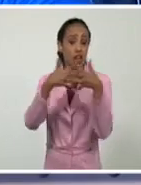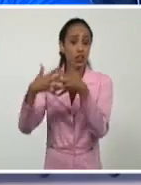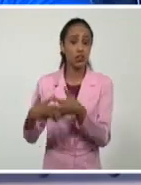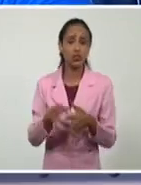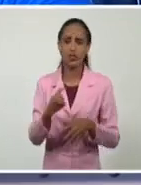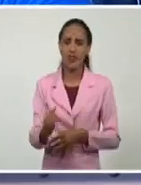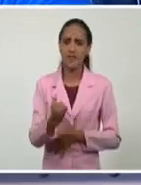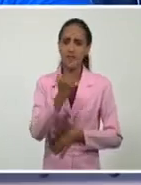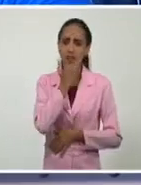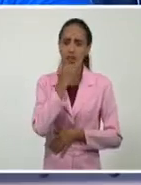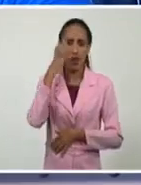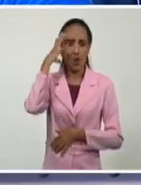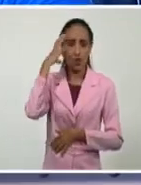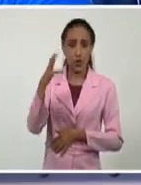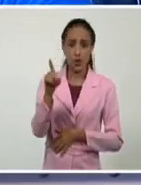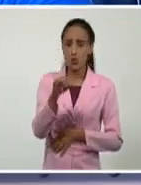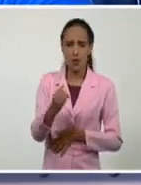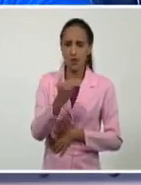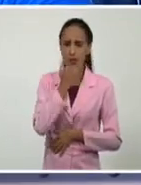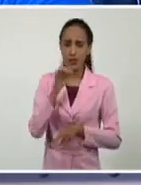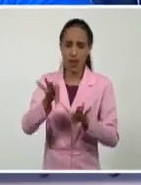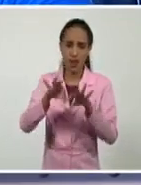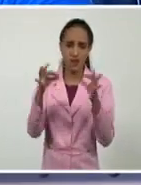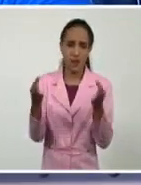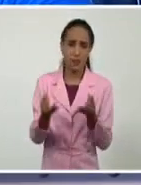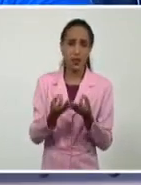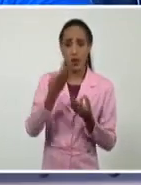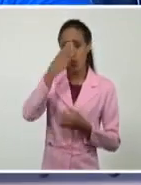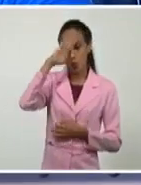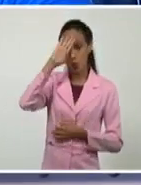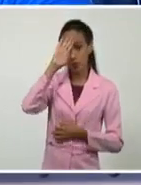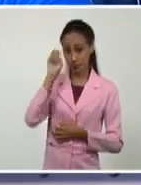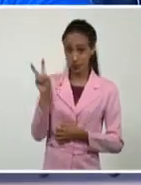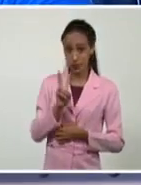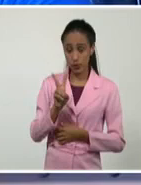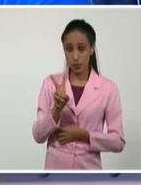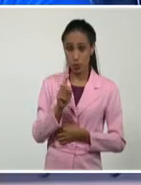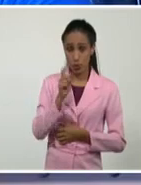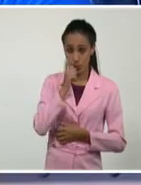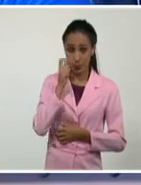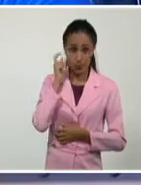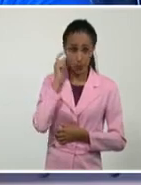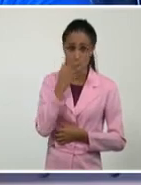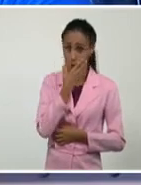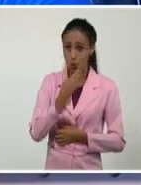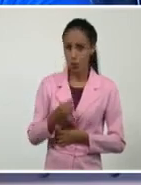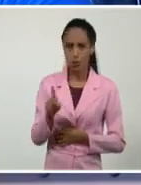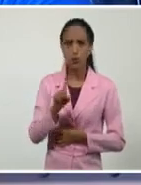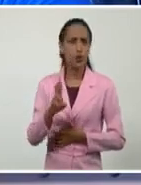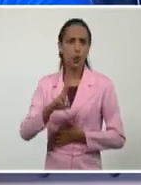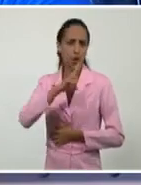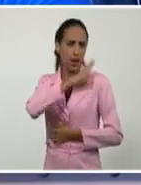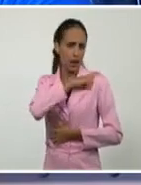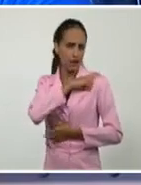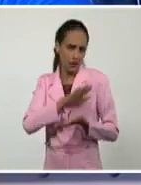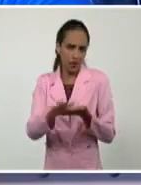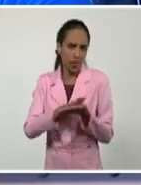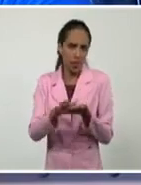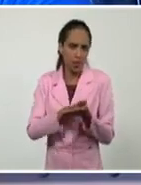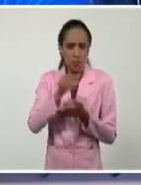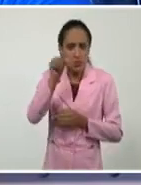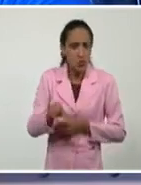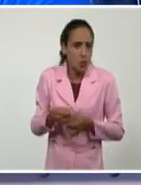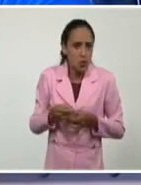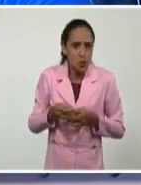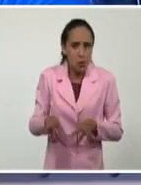daña al gobierno y no a la familia cubana. Solo que Ladies y Brian no son autoridades ni representantes gubernamentales aquí. Son